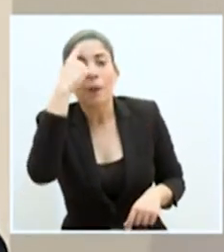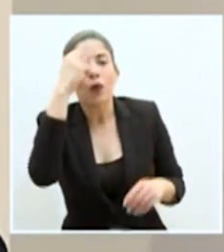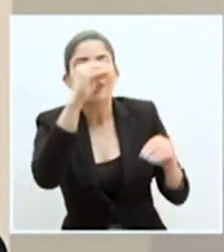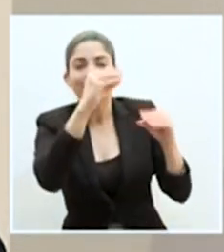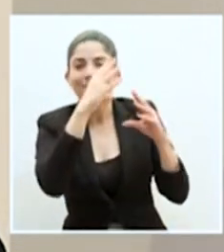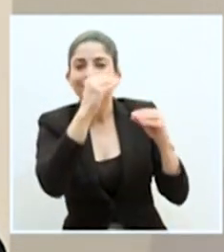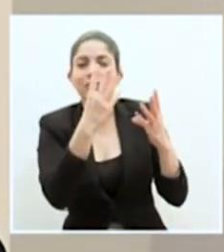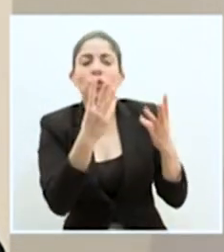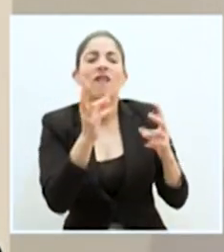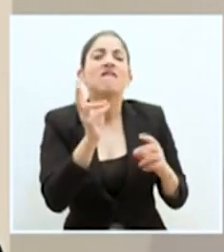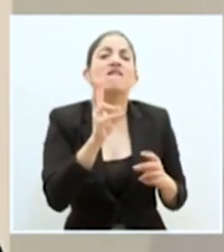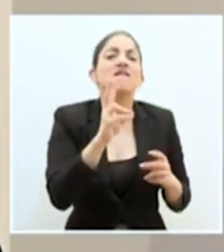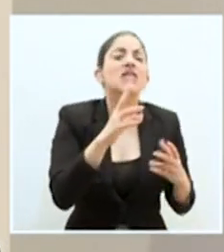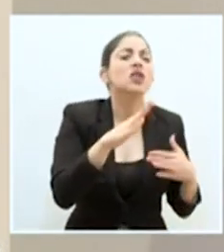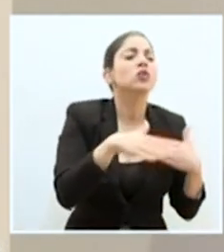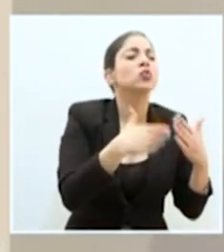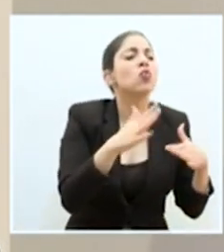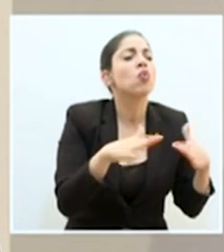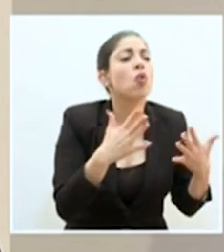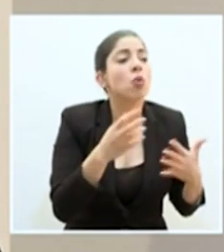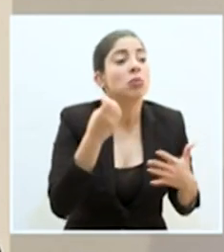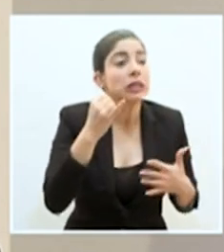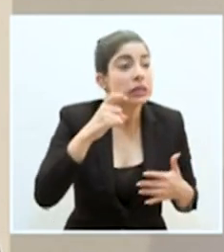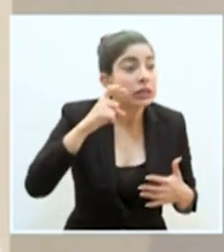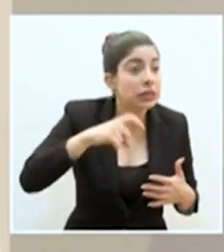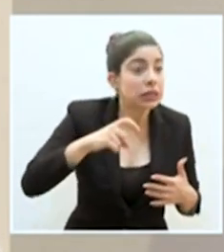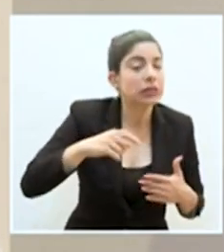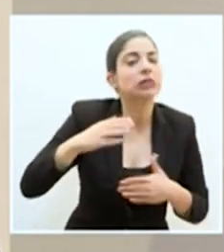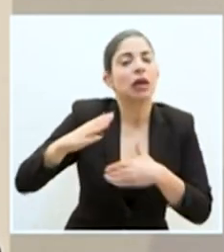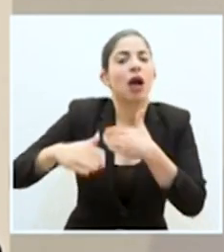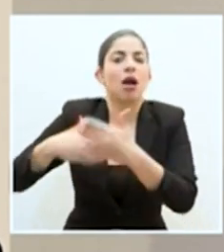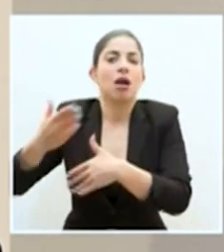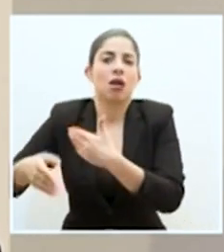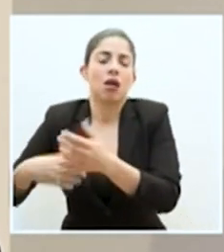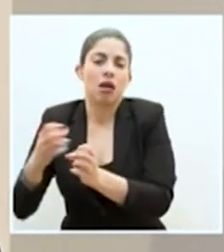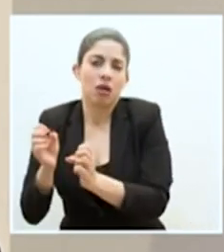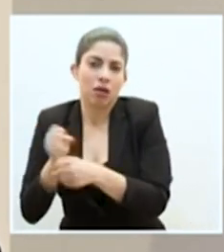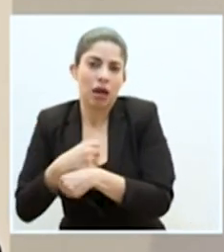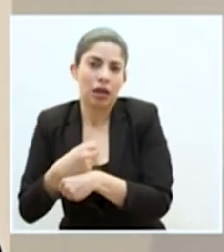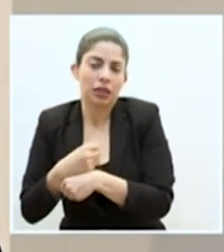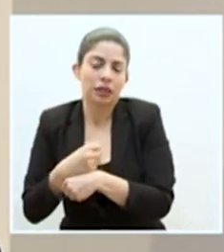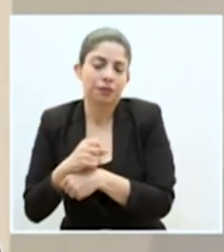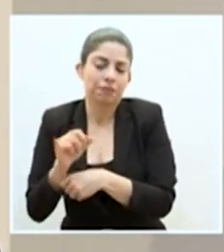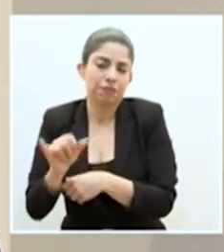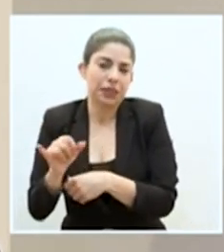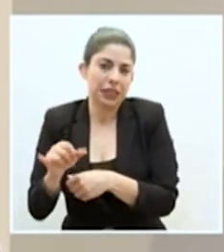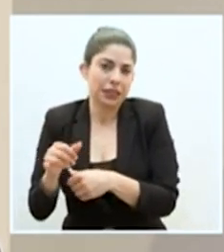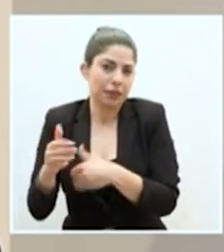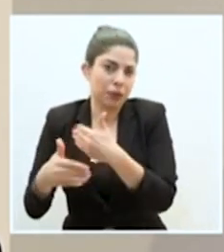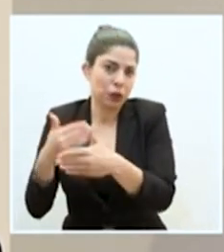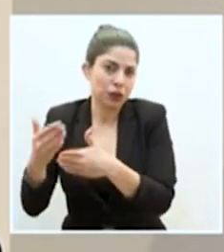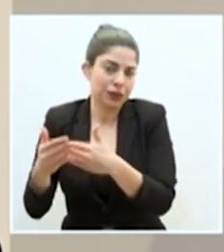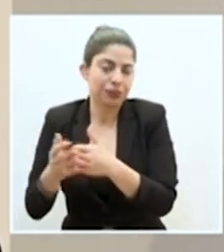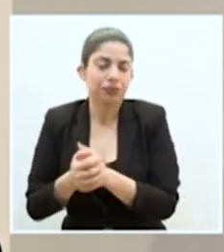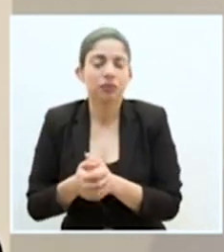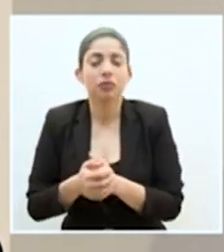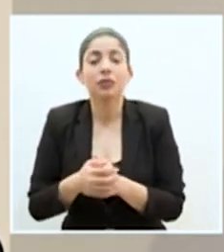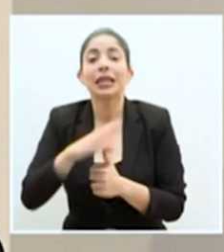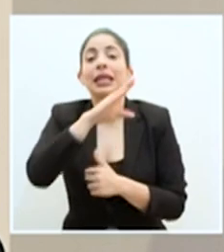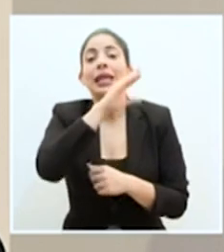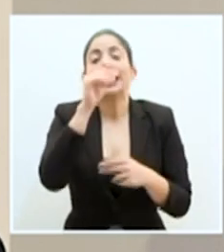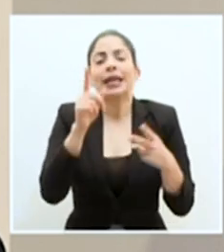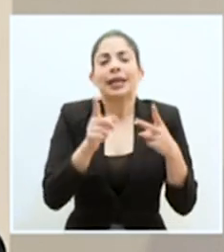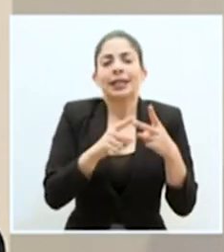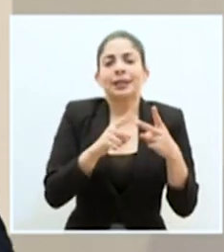datos, del comportamiento del virus, podríamos entonces proceder en esa línea. Y con